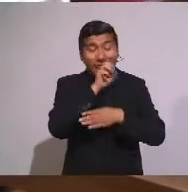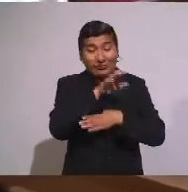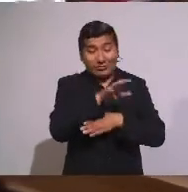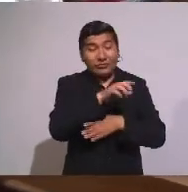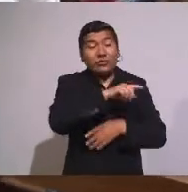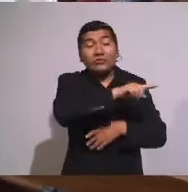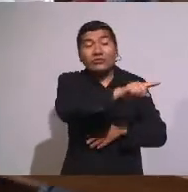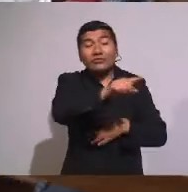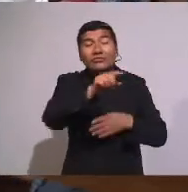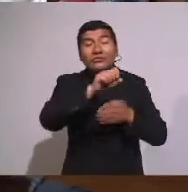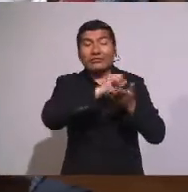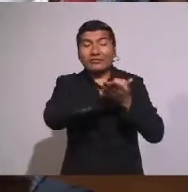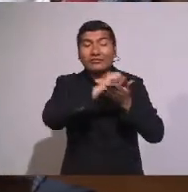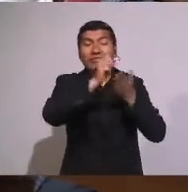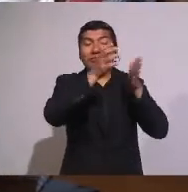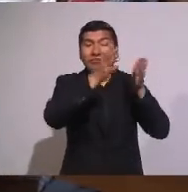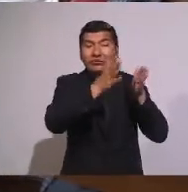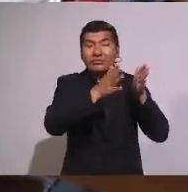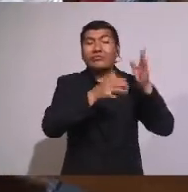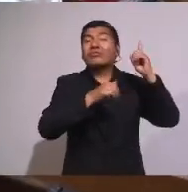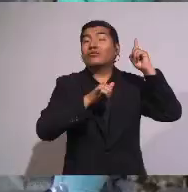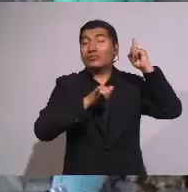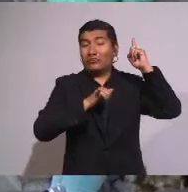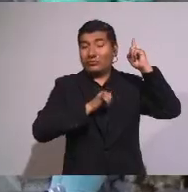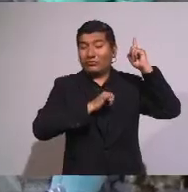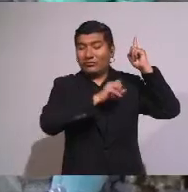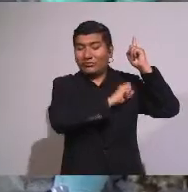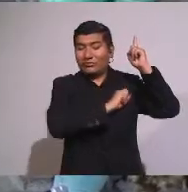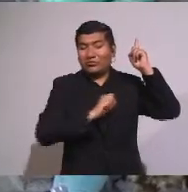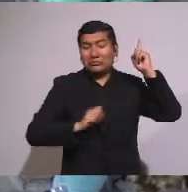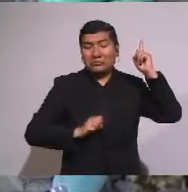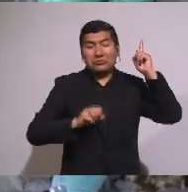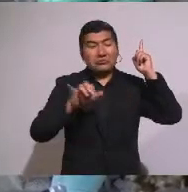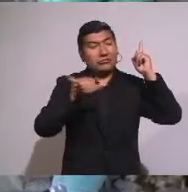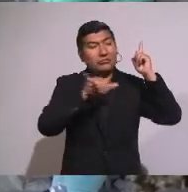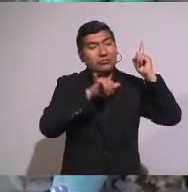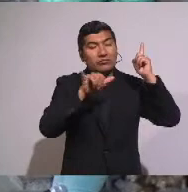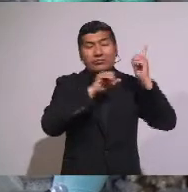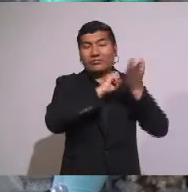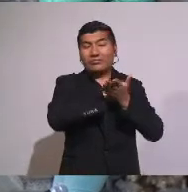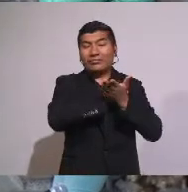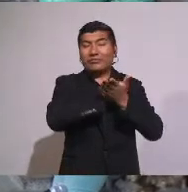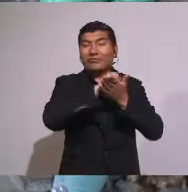santos Porque yo el Señor soy santo